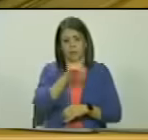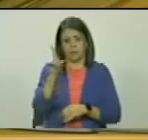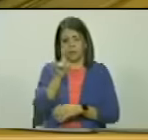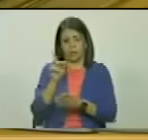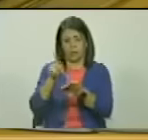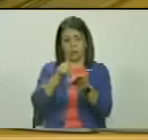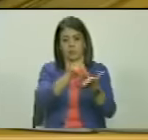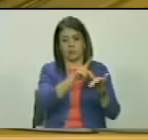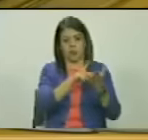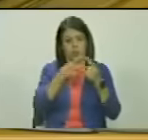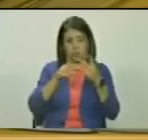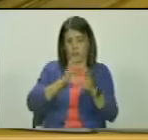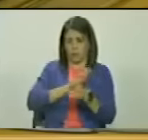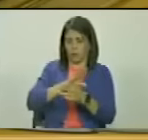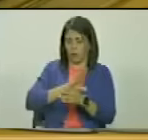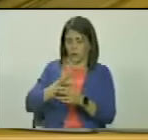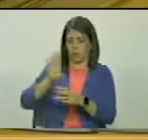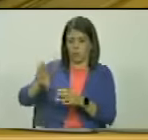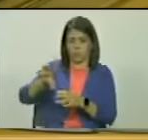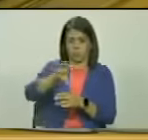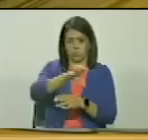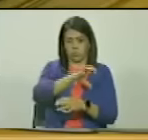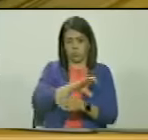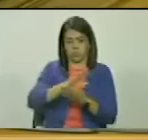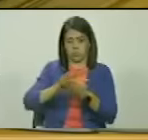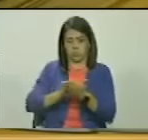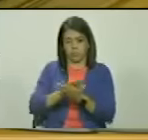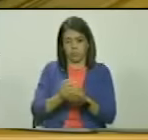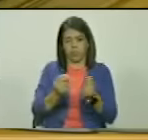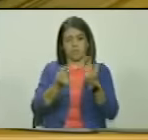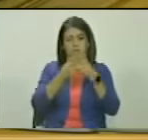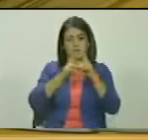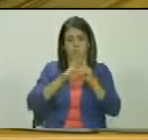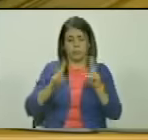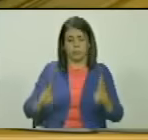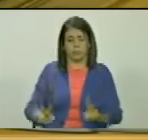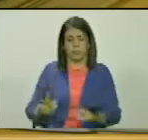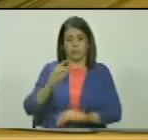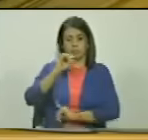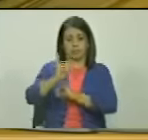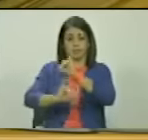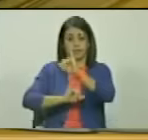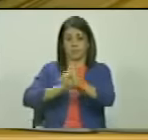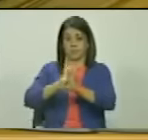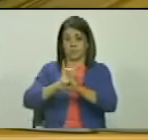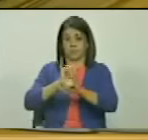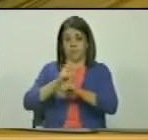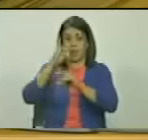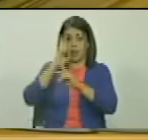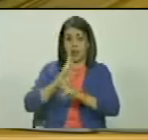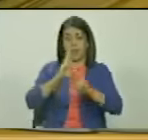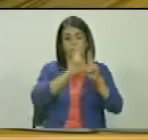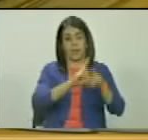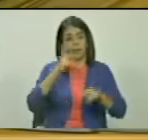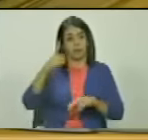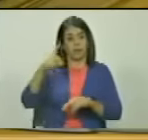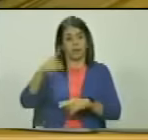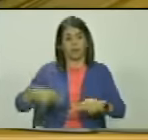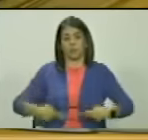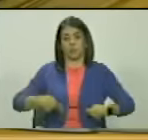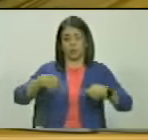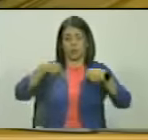intervención en asuntos internos solución pacífica de los conflictos internacionales respecto a los derechos